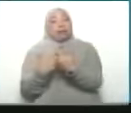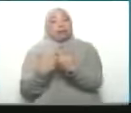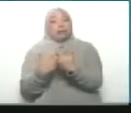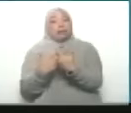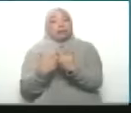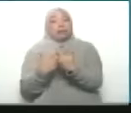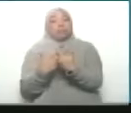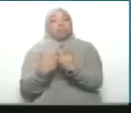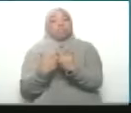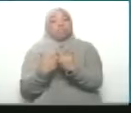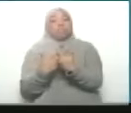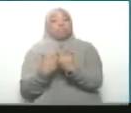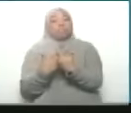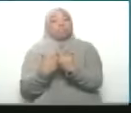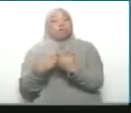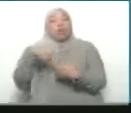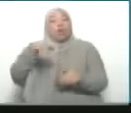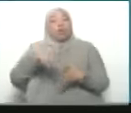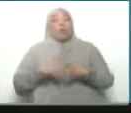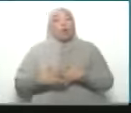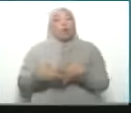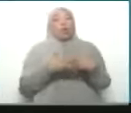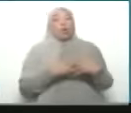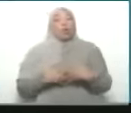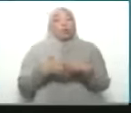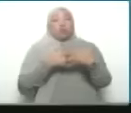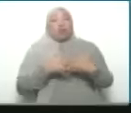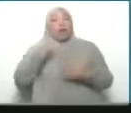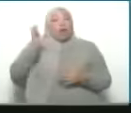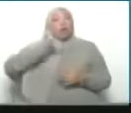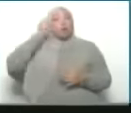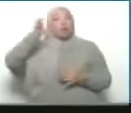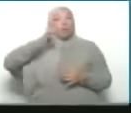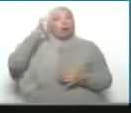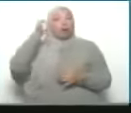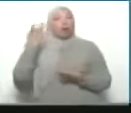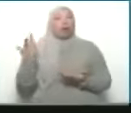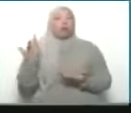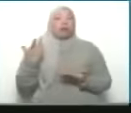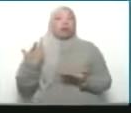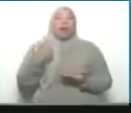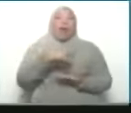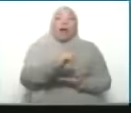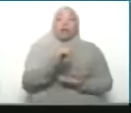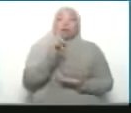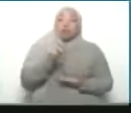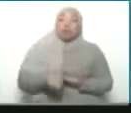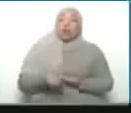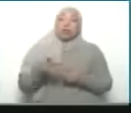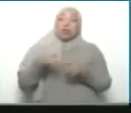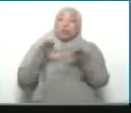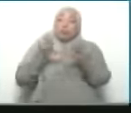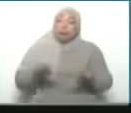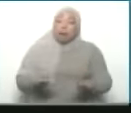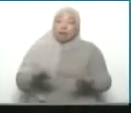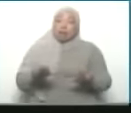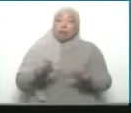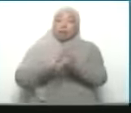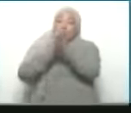de Estados Unidos y de Europa está que se detenga